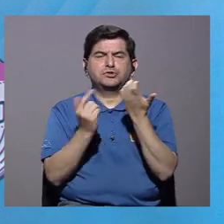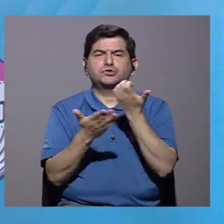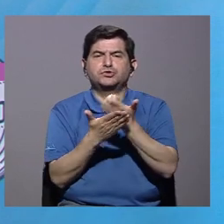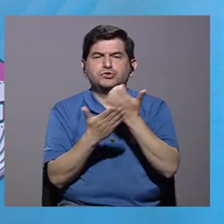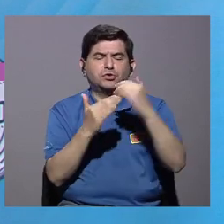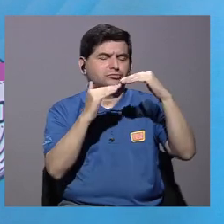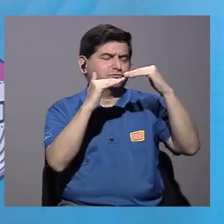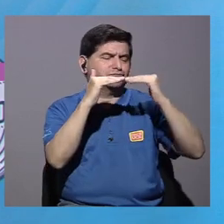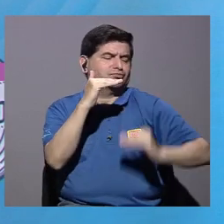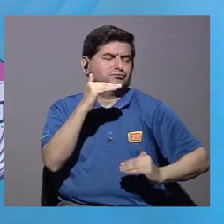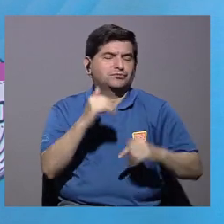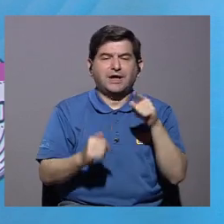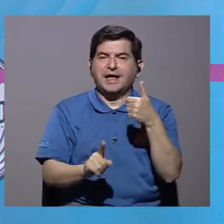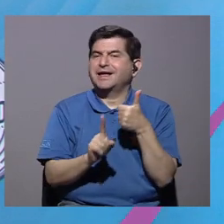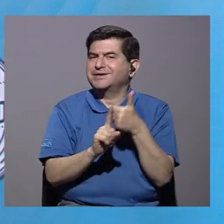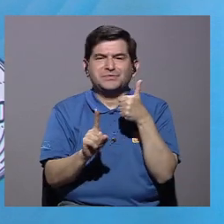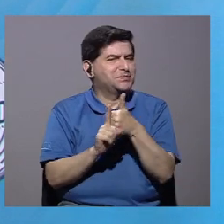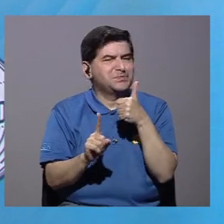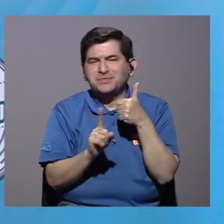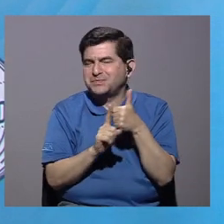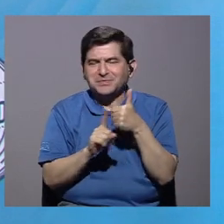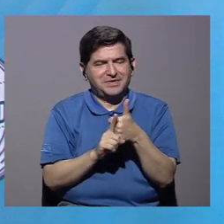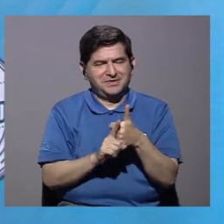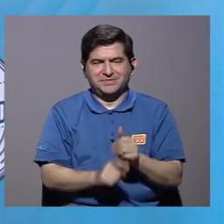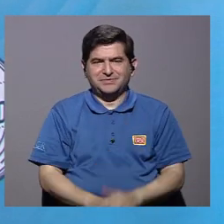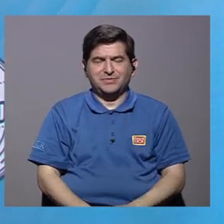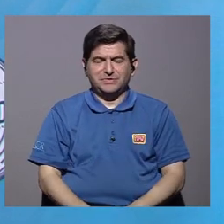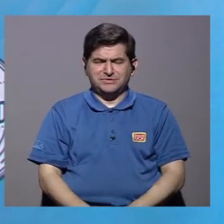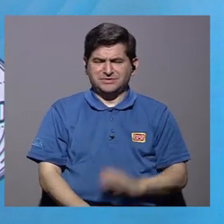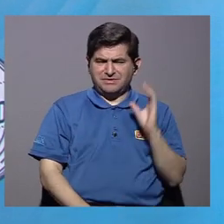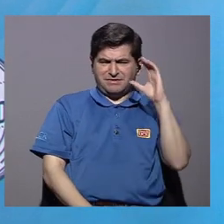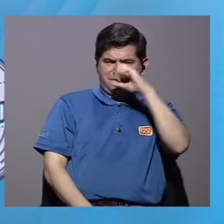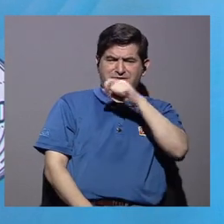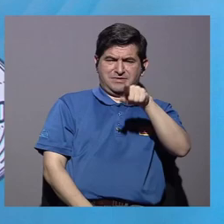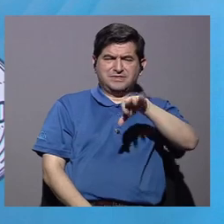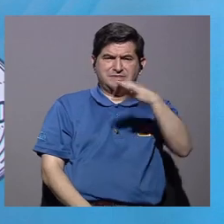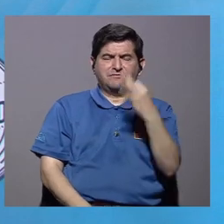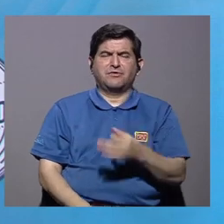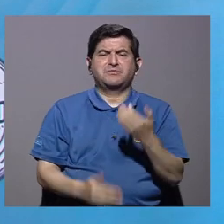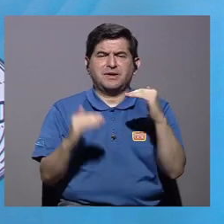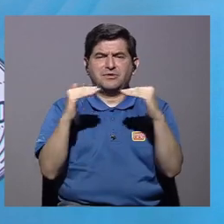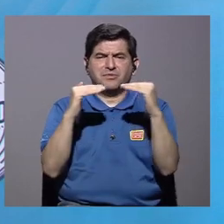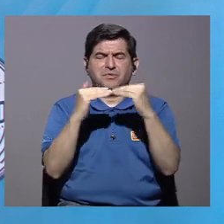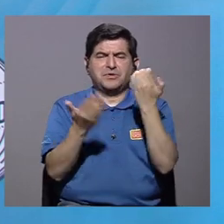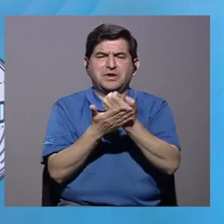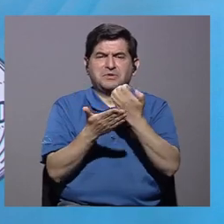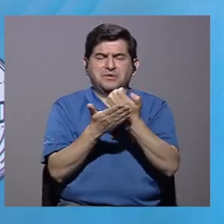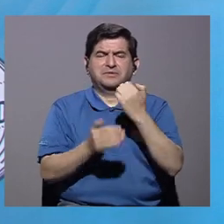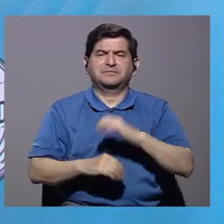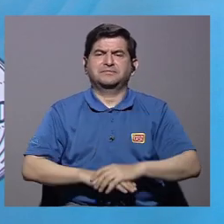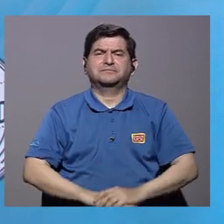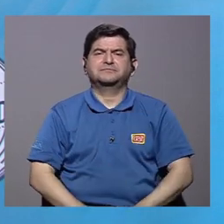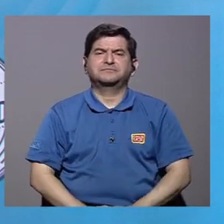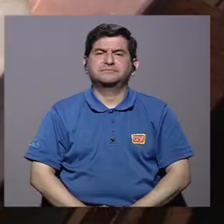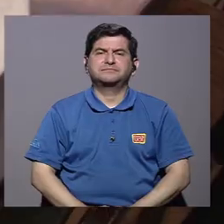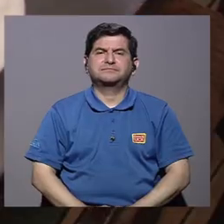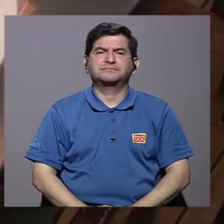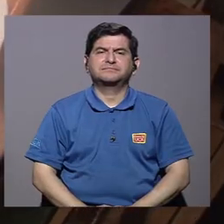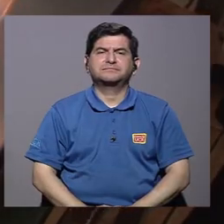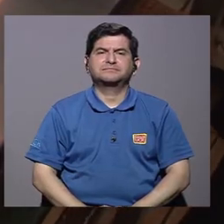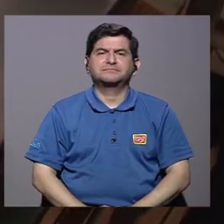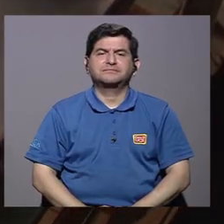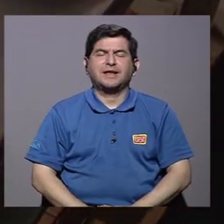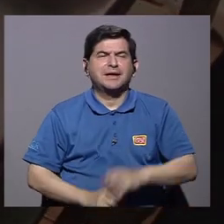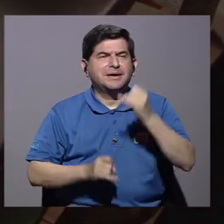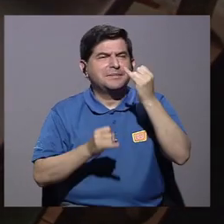personas con un nivel socioeconómico inferior. Ellos mismos se autopercibieron con este nivel económico.